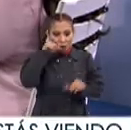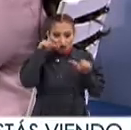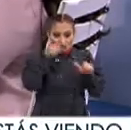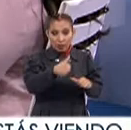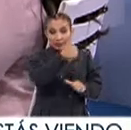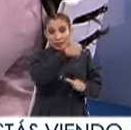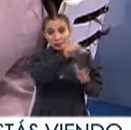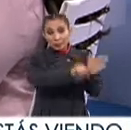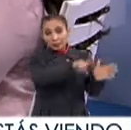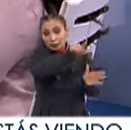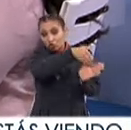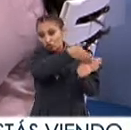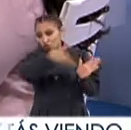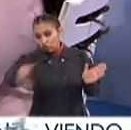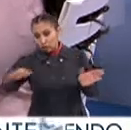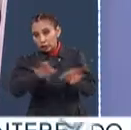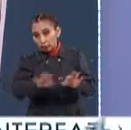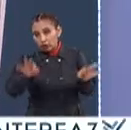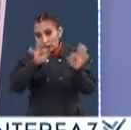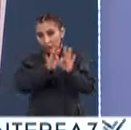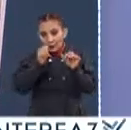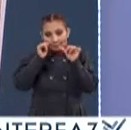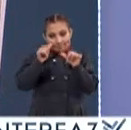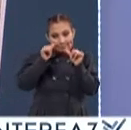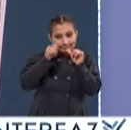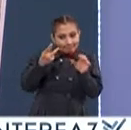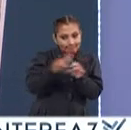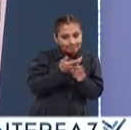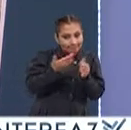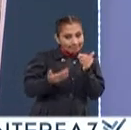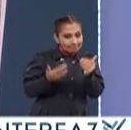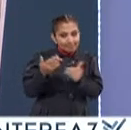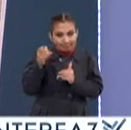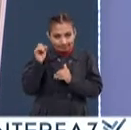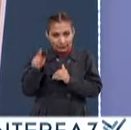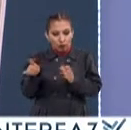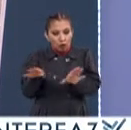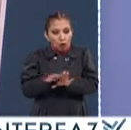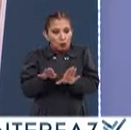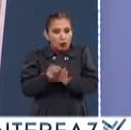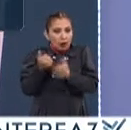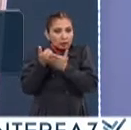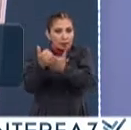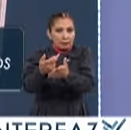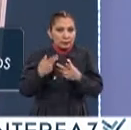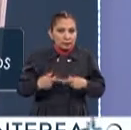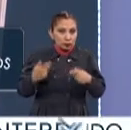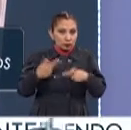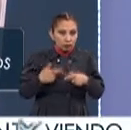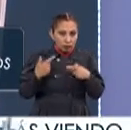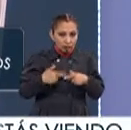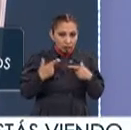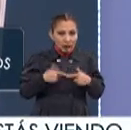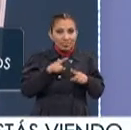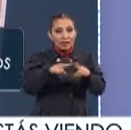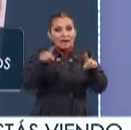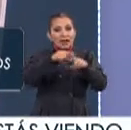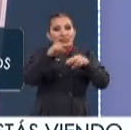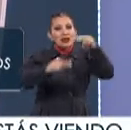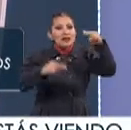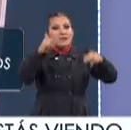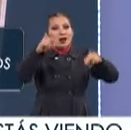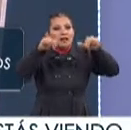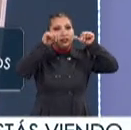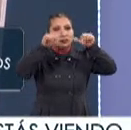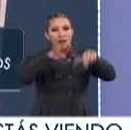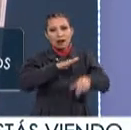seis meses después Es muy importante estar atentos con respecto a cómo ayudar a las personas En los distintos niveles